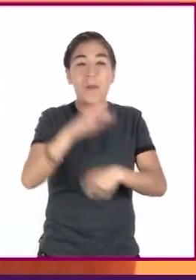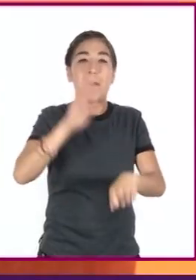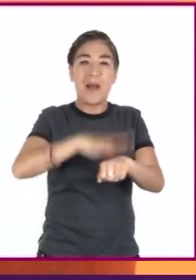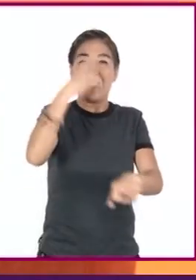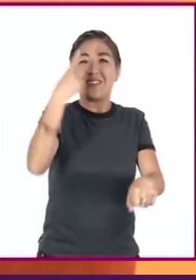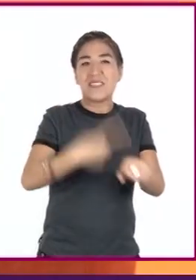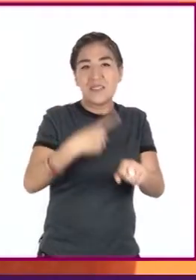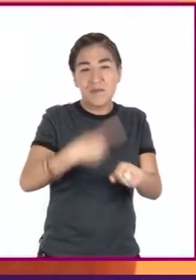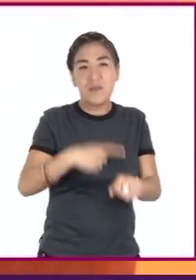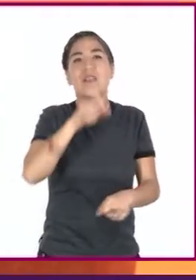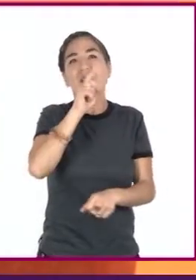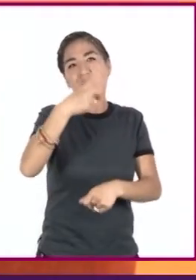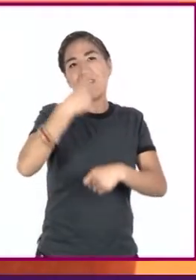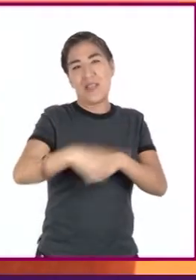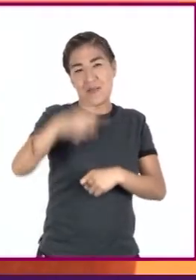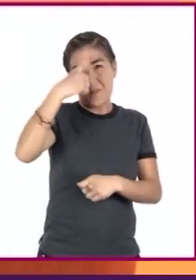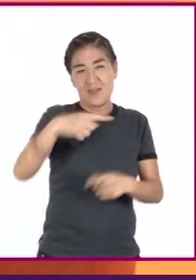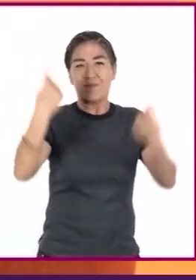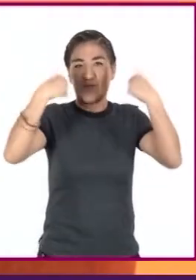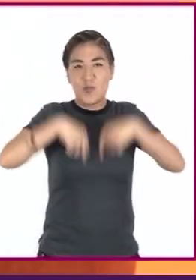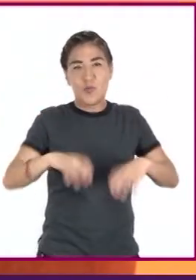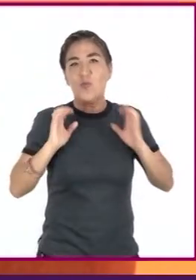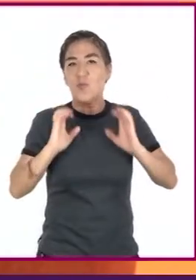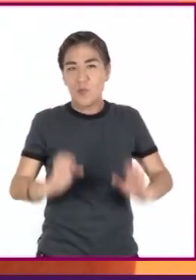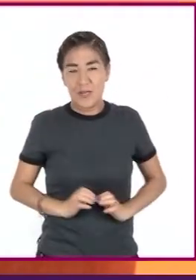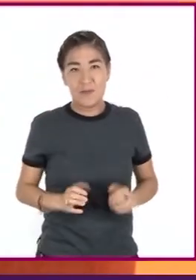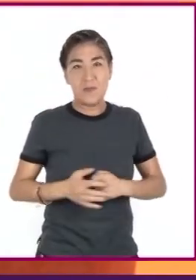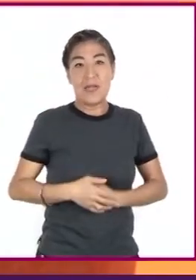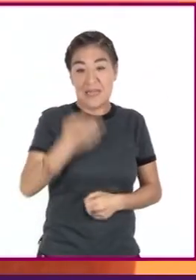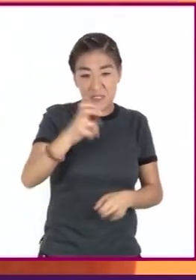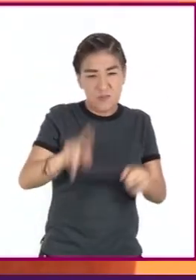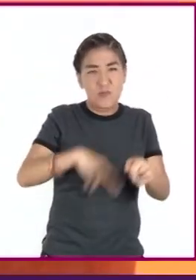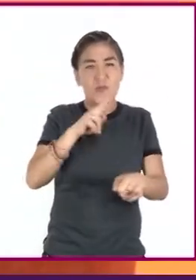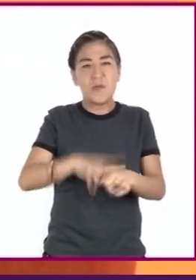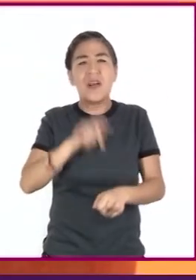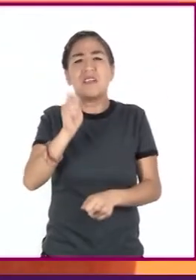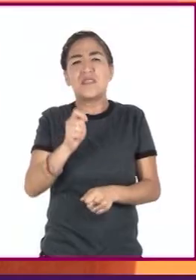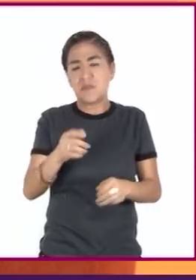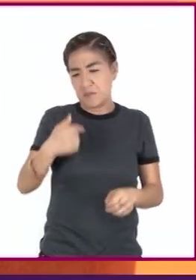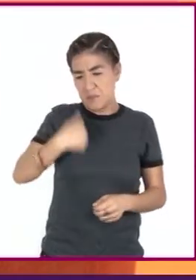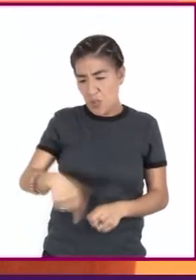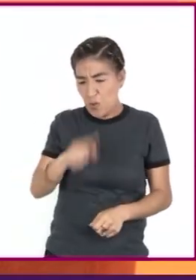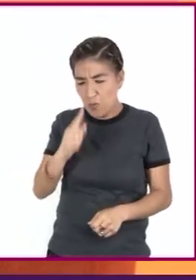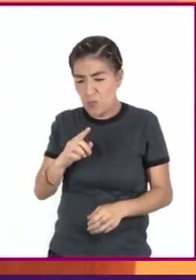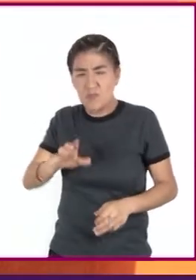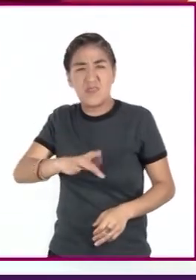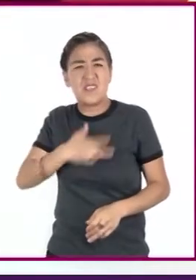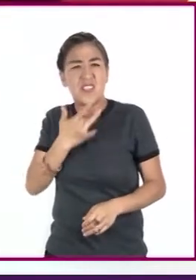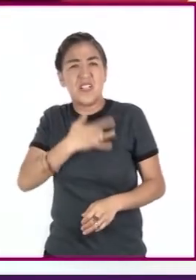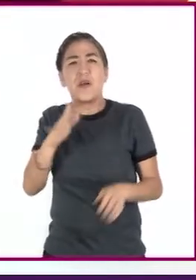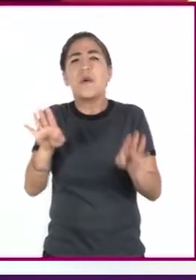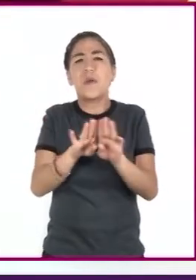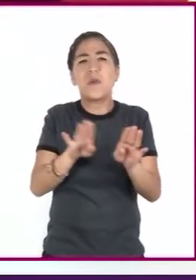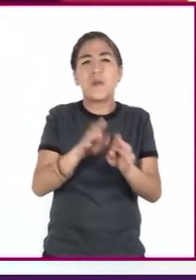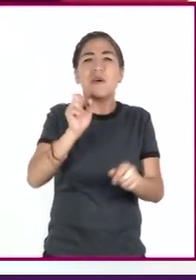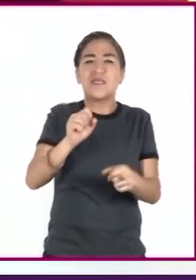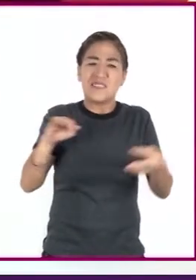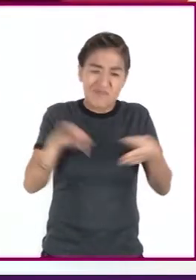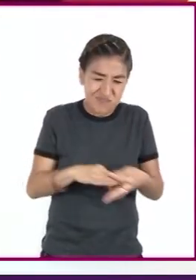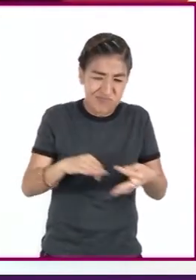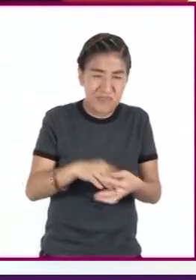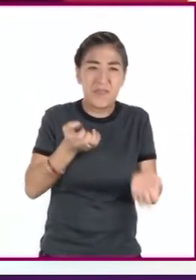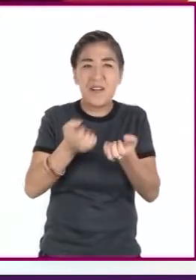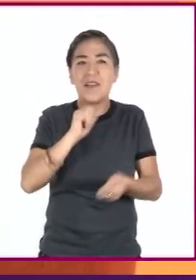tanto, de daños a nuestro organismo. Ya que normalmente no es solamente la falta de actividad física una constante,